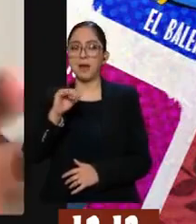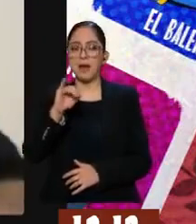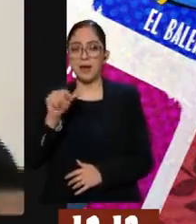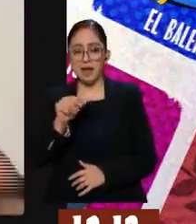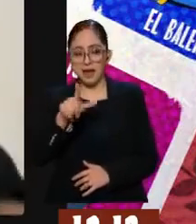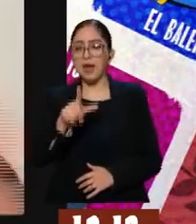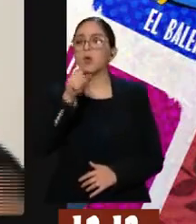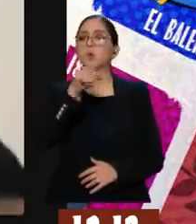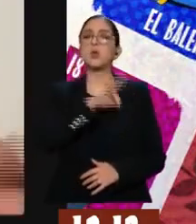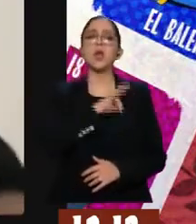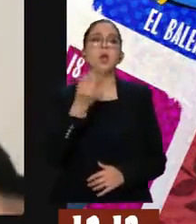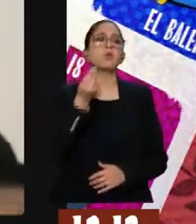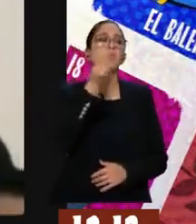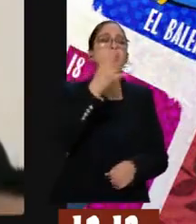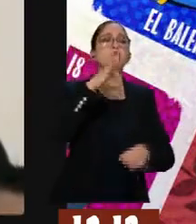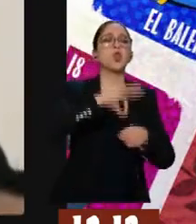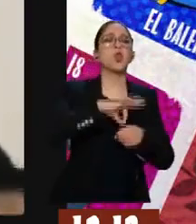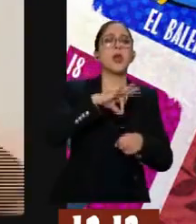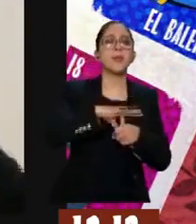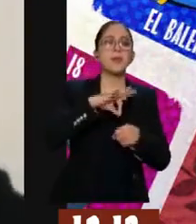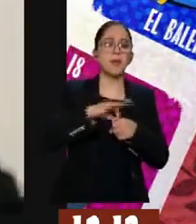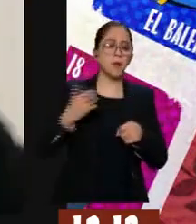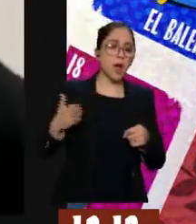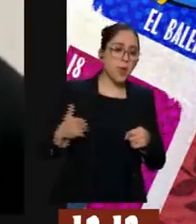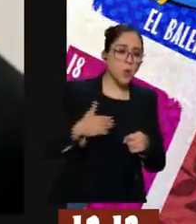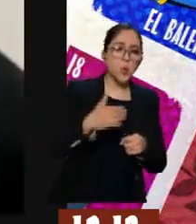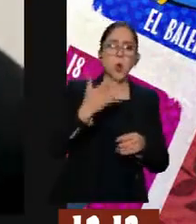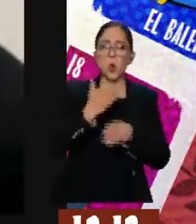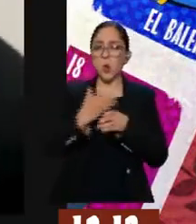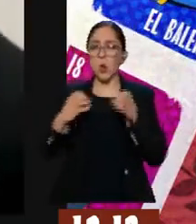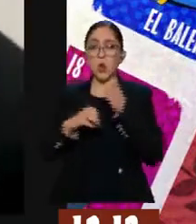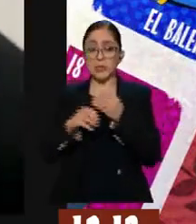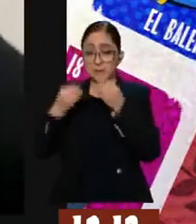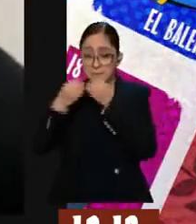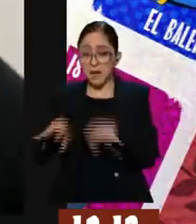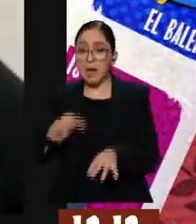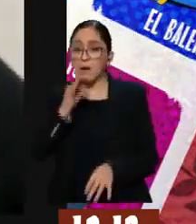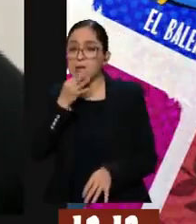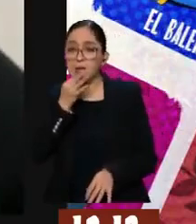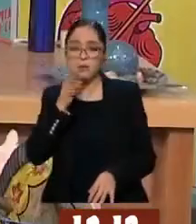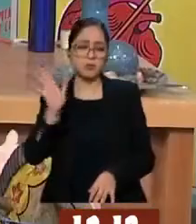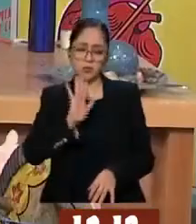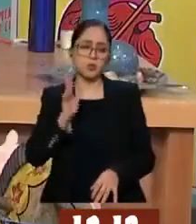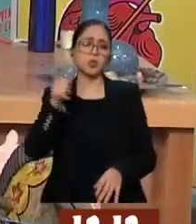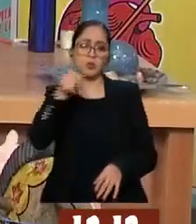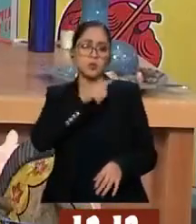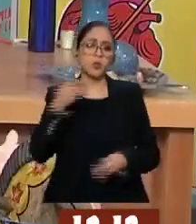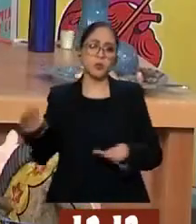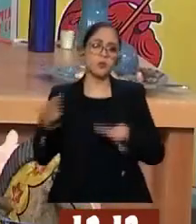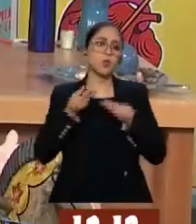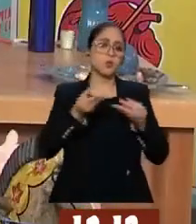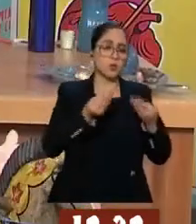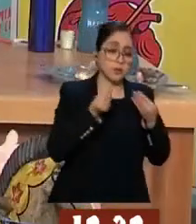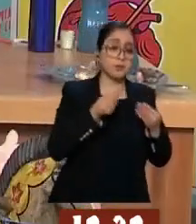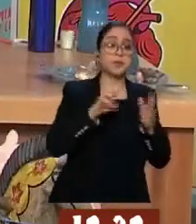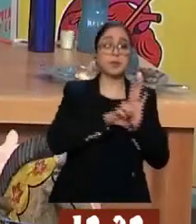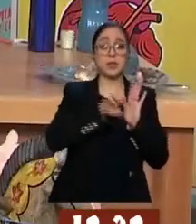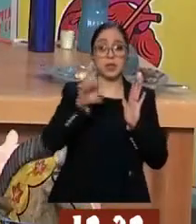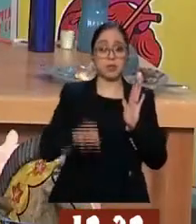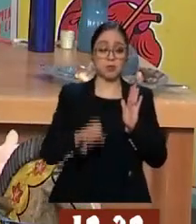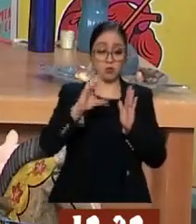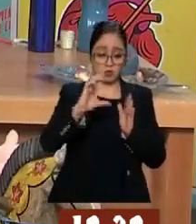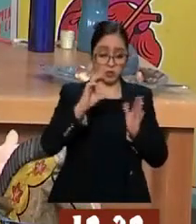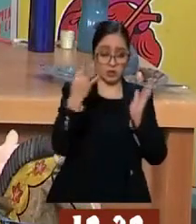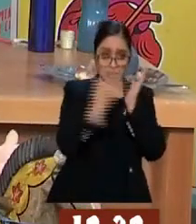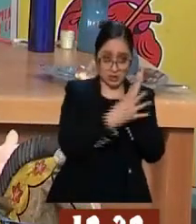de atún, algo que no se eche a perder, un aceitito. Sí, favor. Ahí van a estar recibiendo. Muy bien, Rafita, muchas gracias. latas que tengan destapador